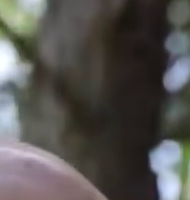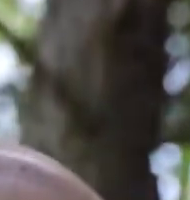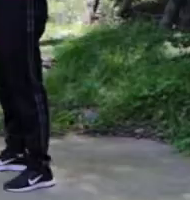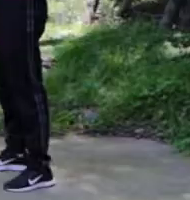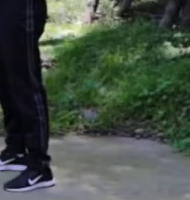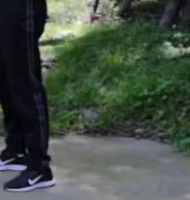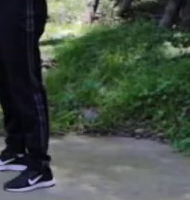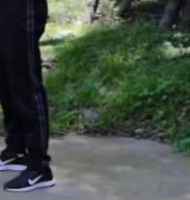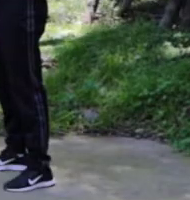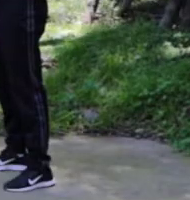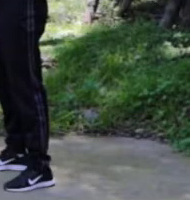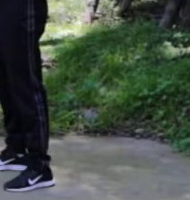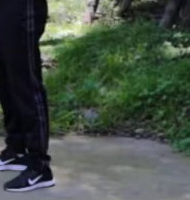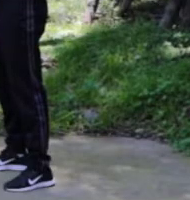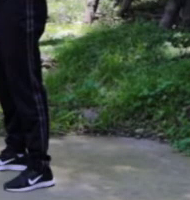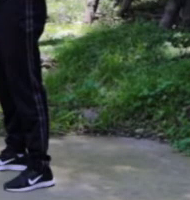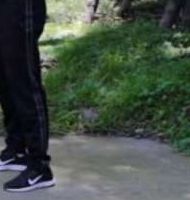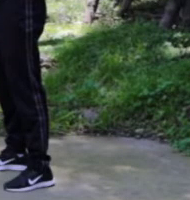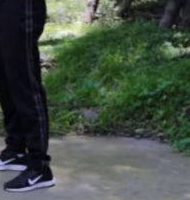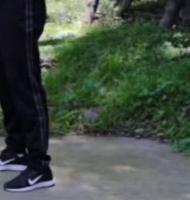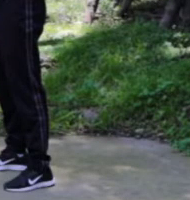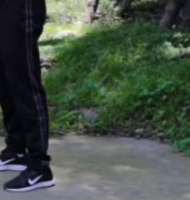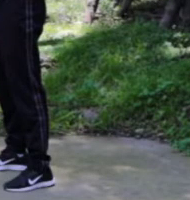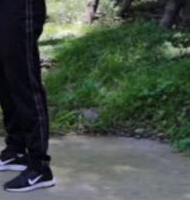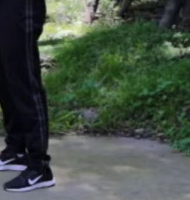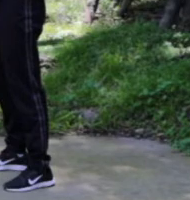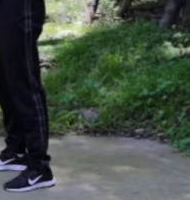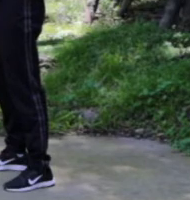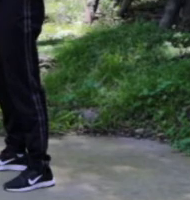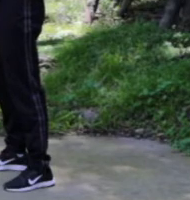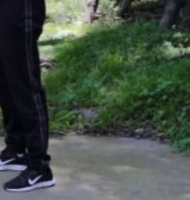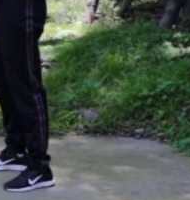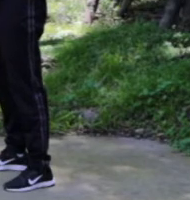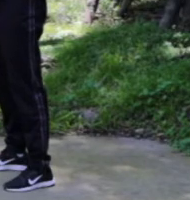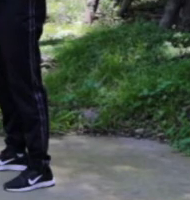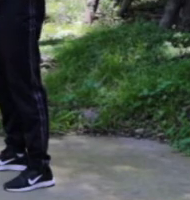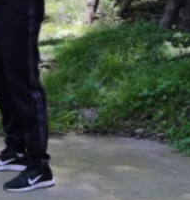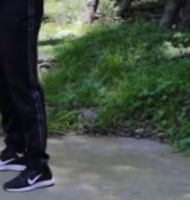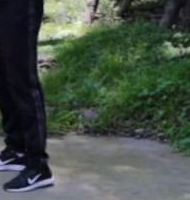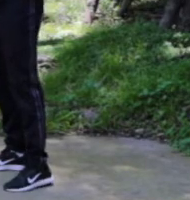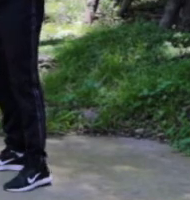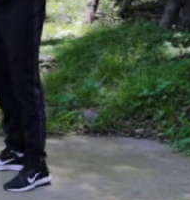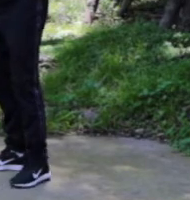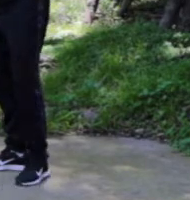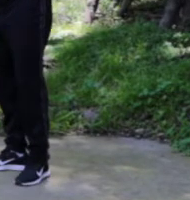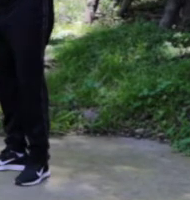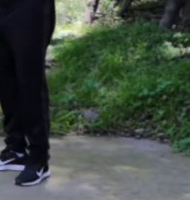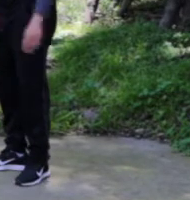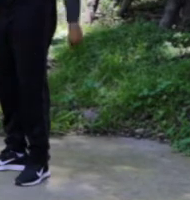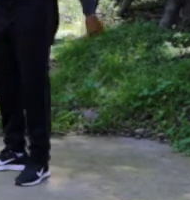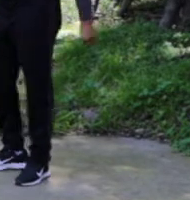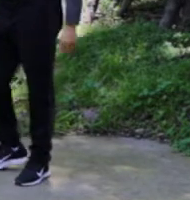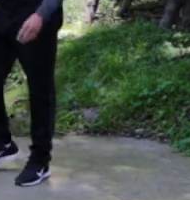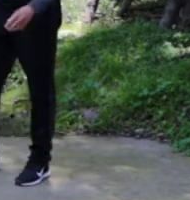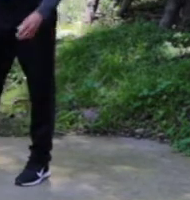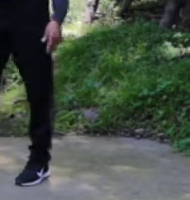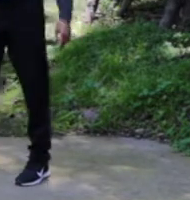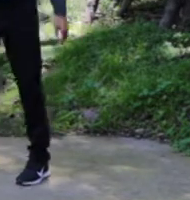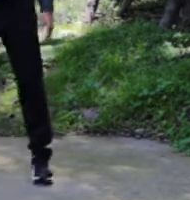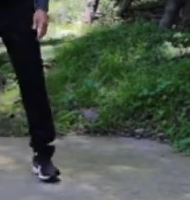bien, perfecto. Exacto, así es, así es. Ok, perfecto. Ahora vamos a hacer la demostración.